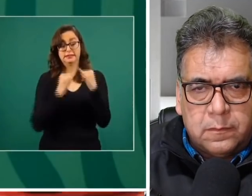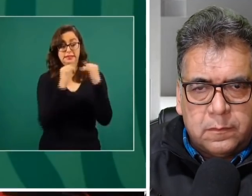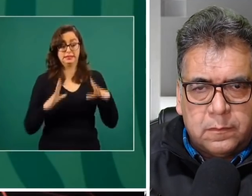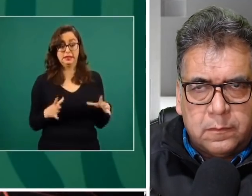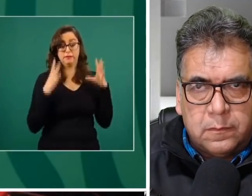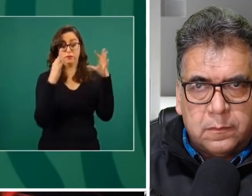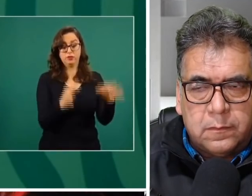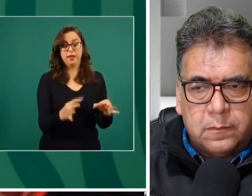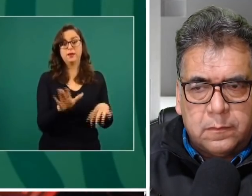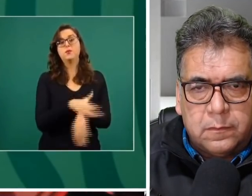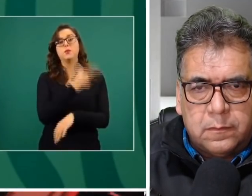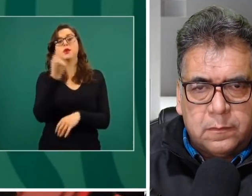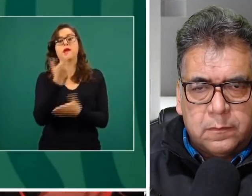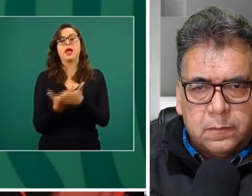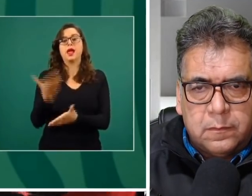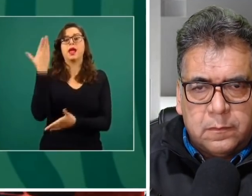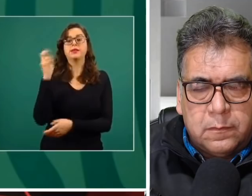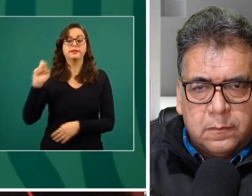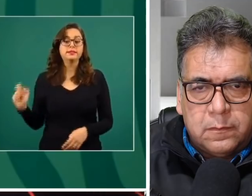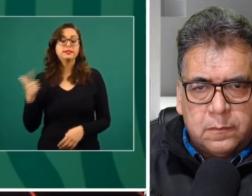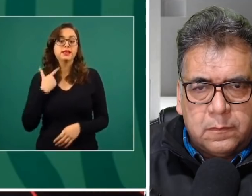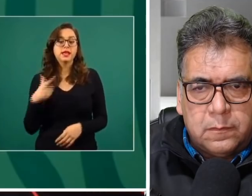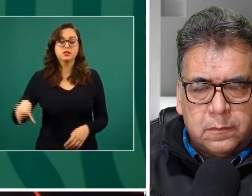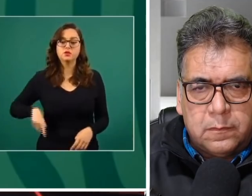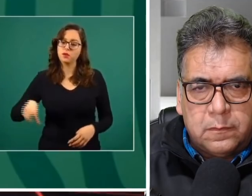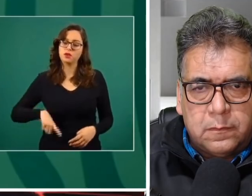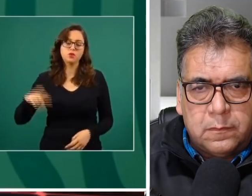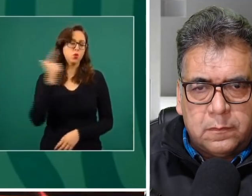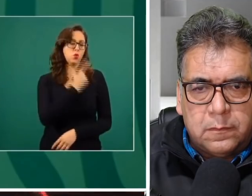con la simulación.